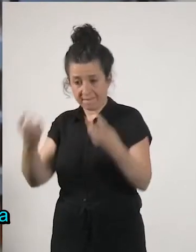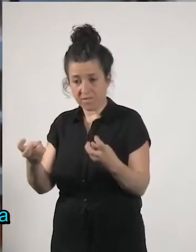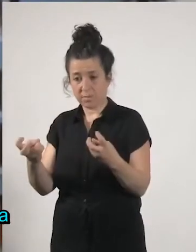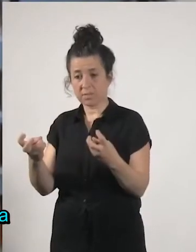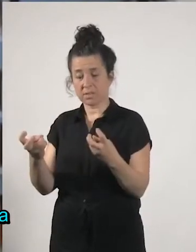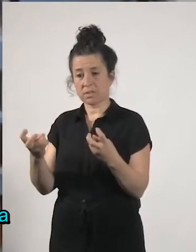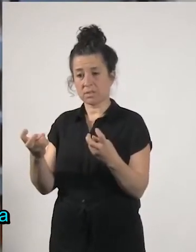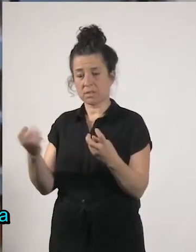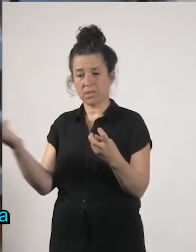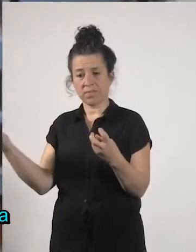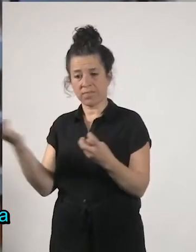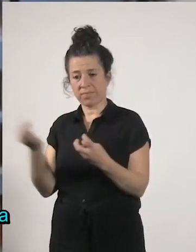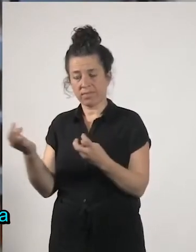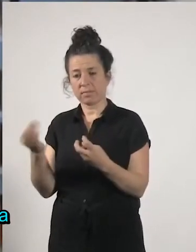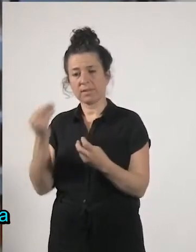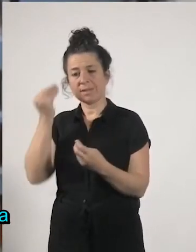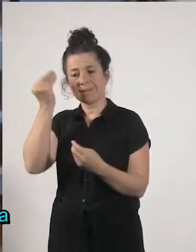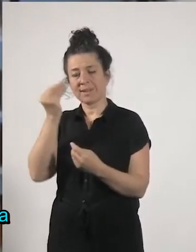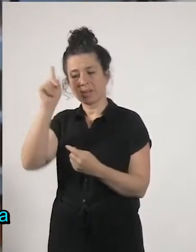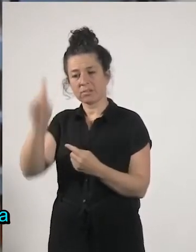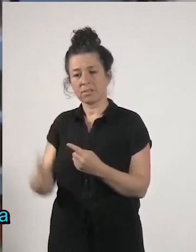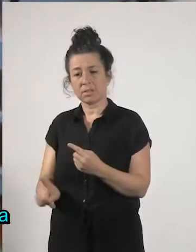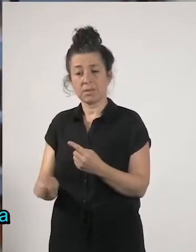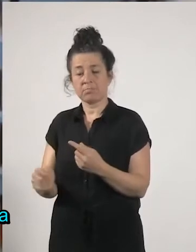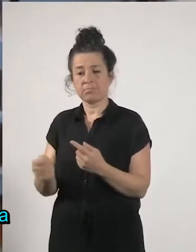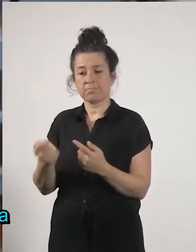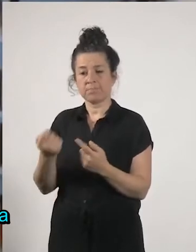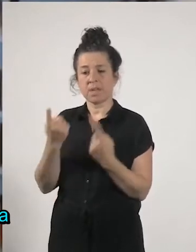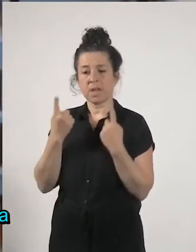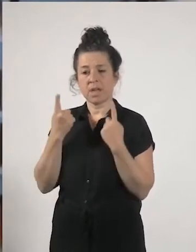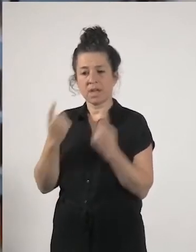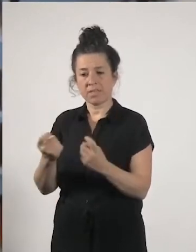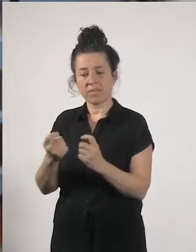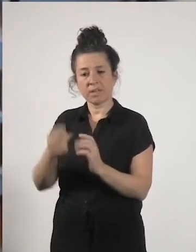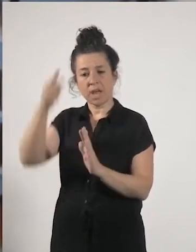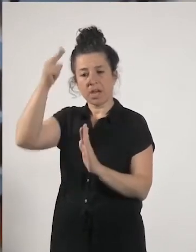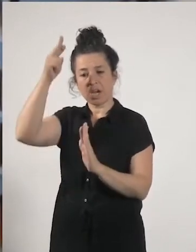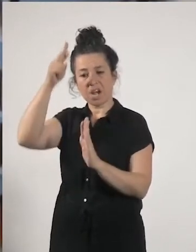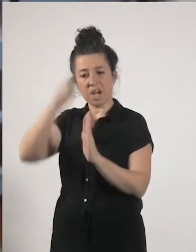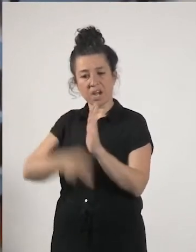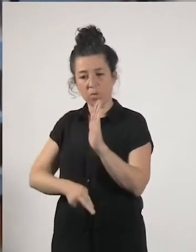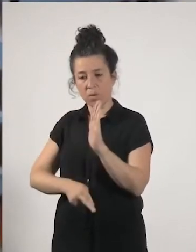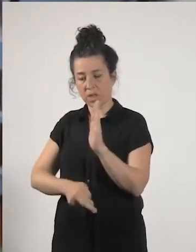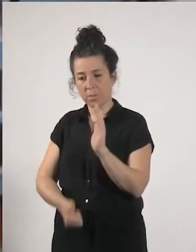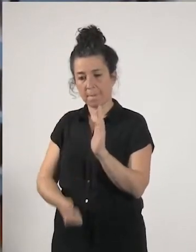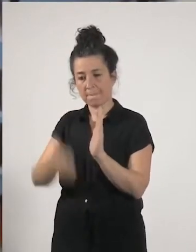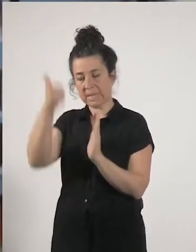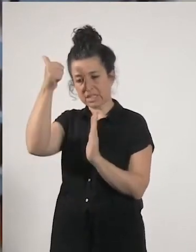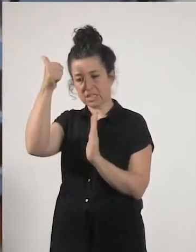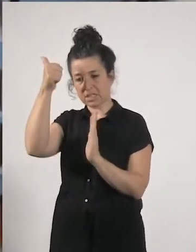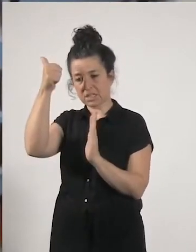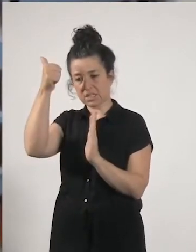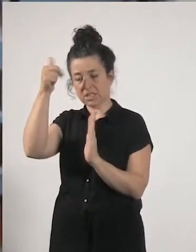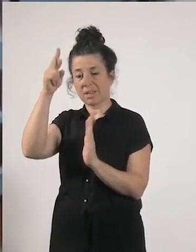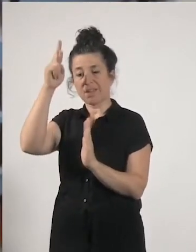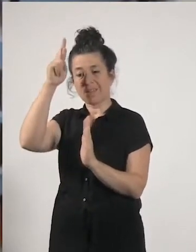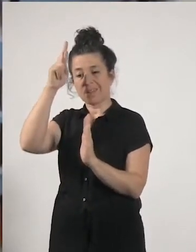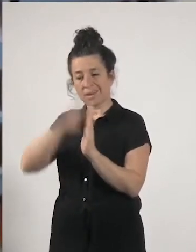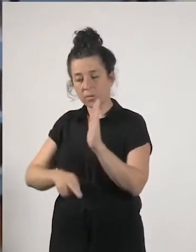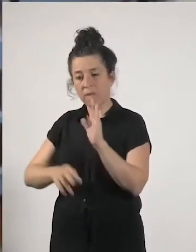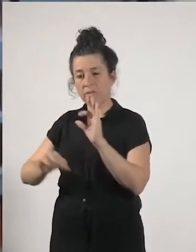es que se necesita una mayor regulación una mayor regulación de la actividad